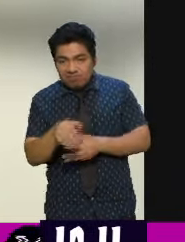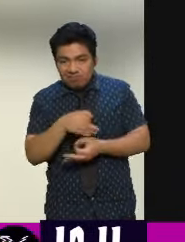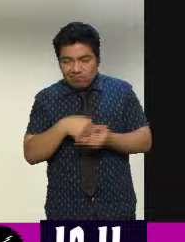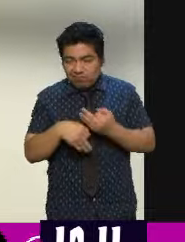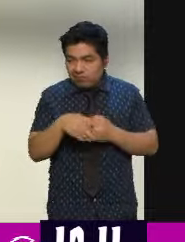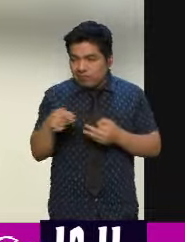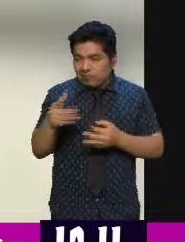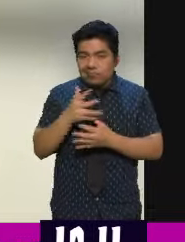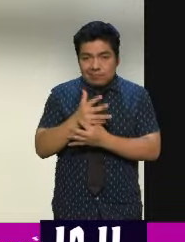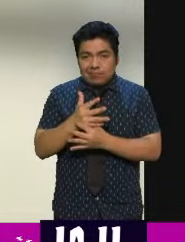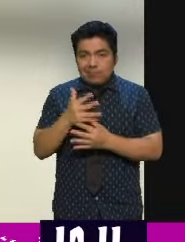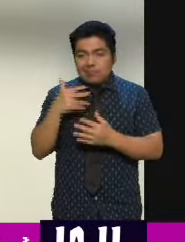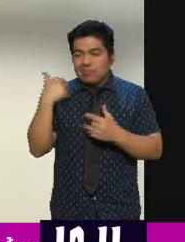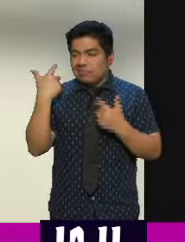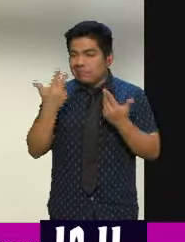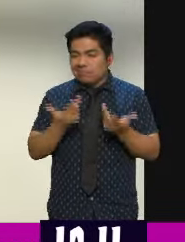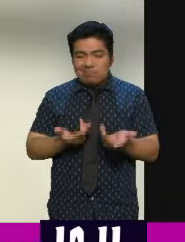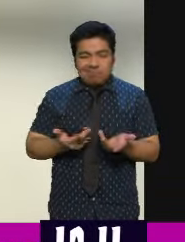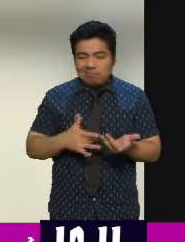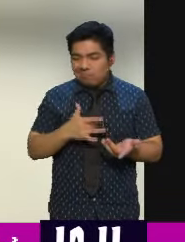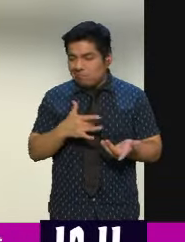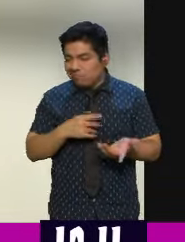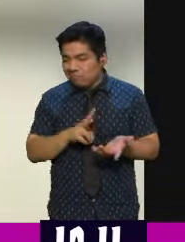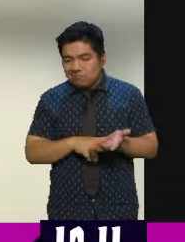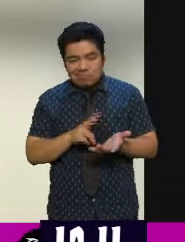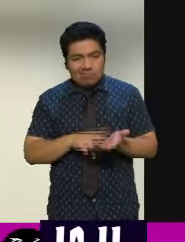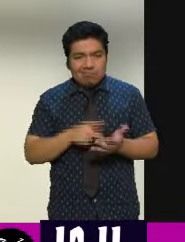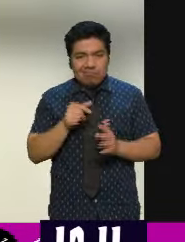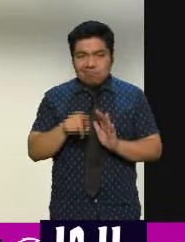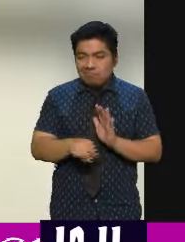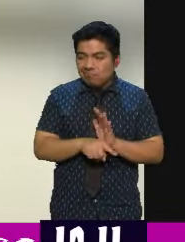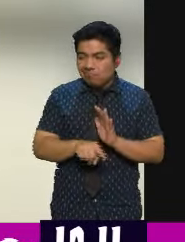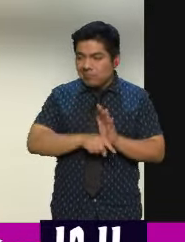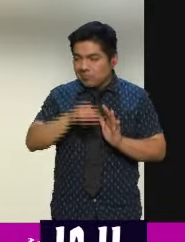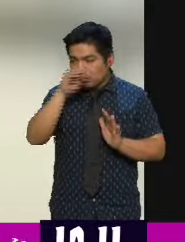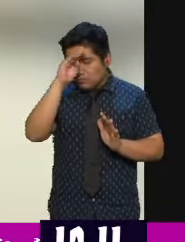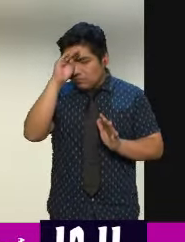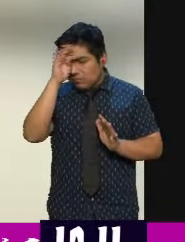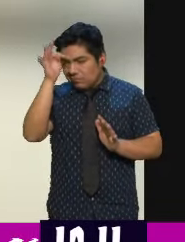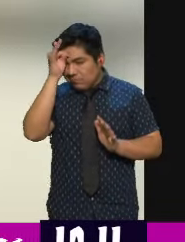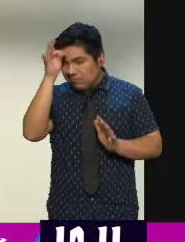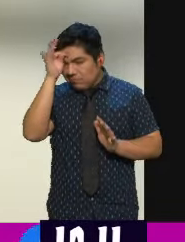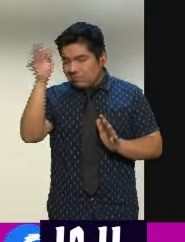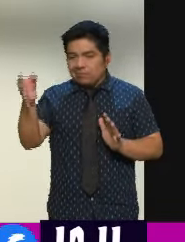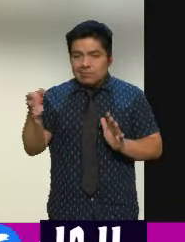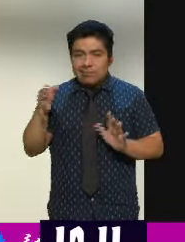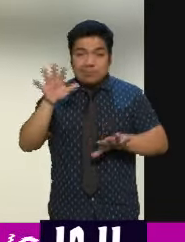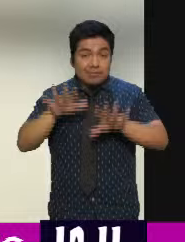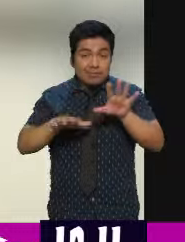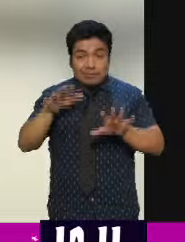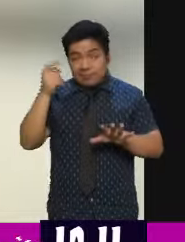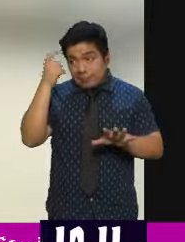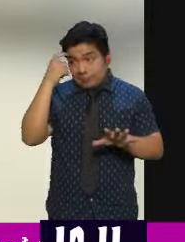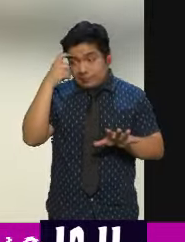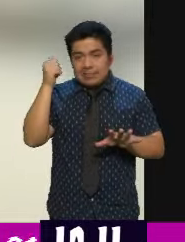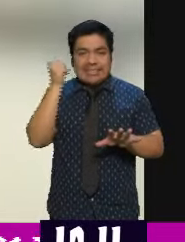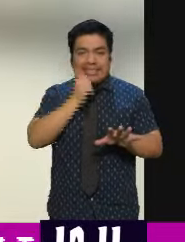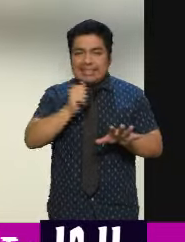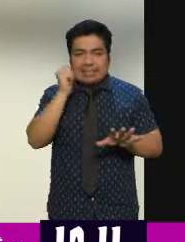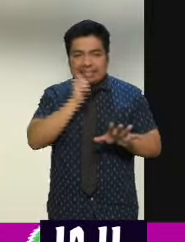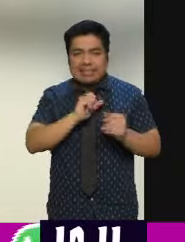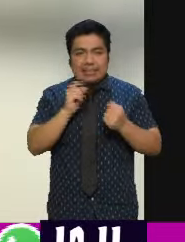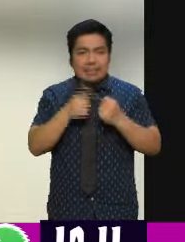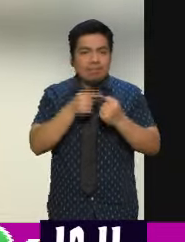como dice la banda, a debrayar, o a pensar estupideces. Y la mente, en realidad, está diseñada para tener siempre